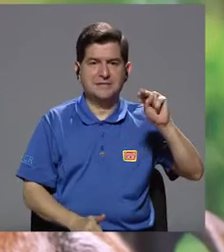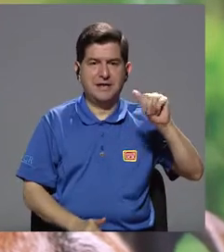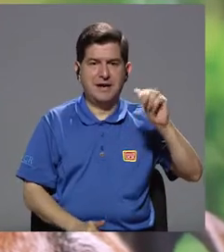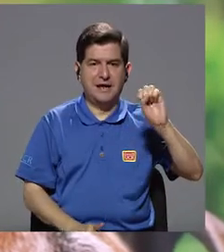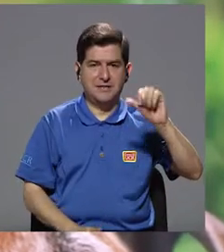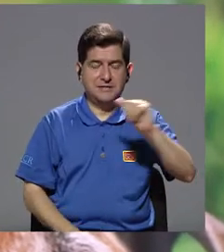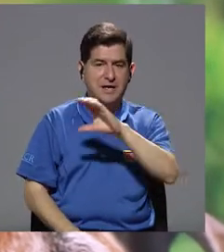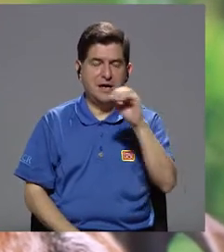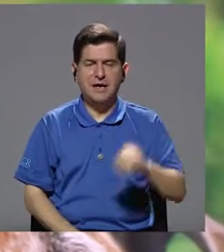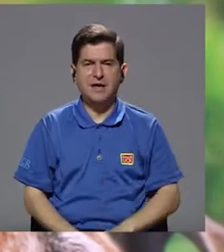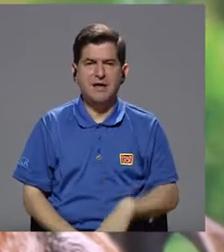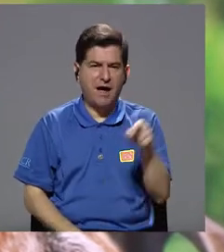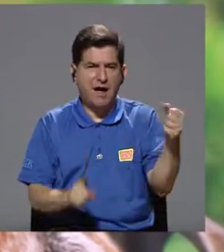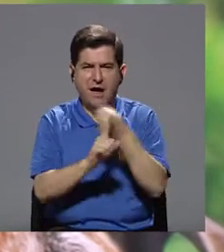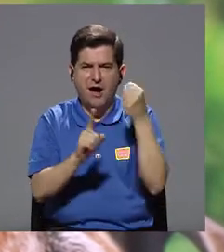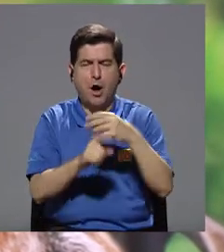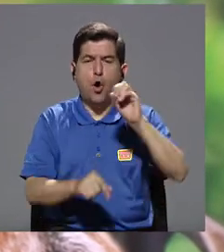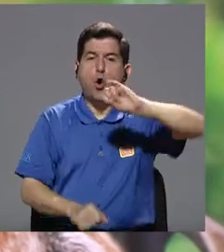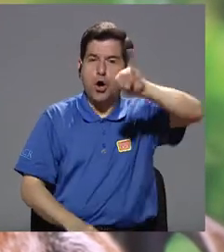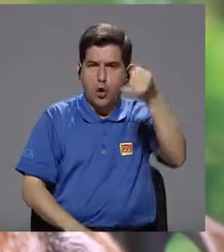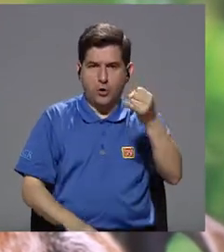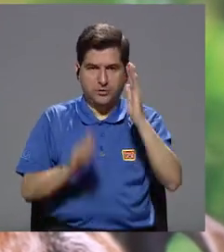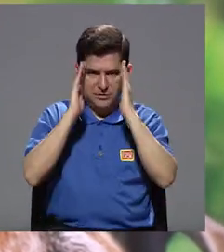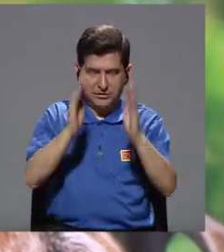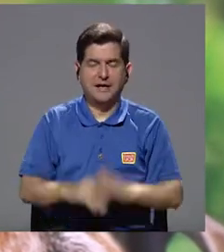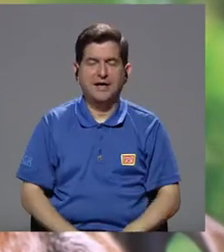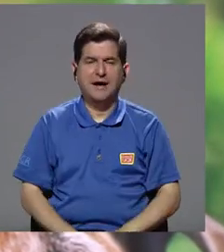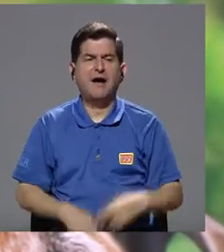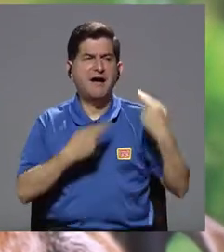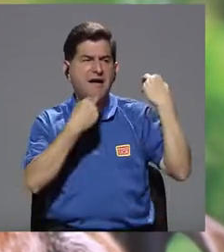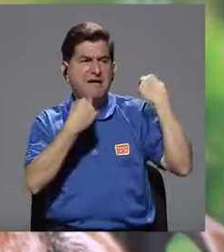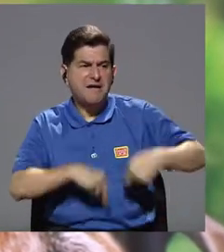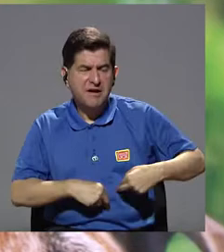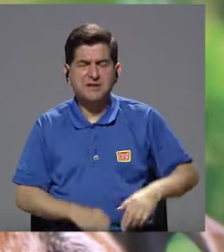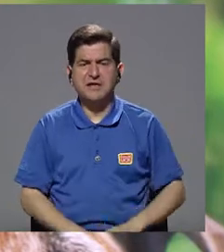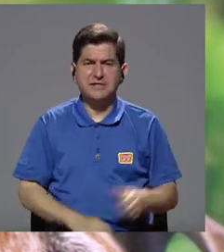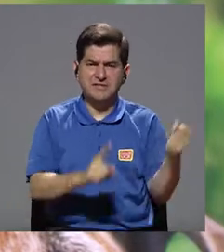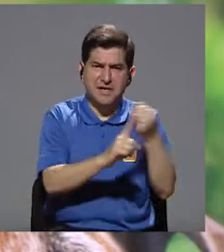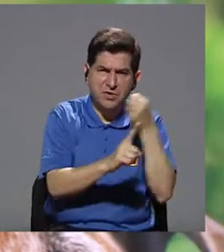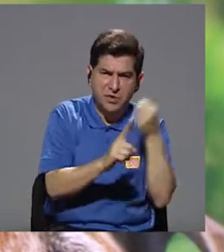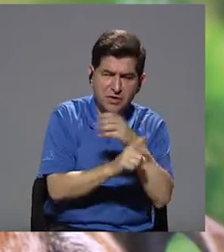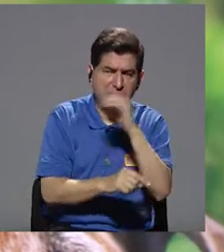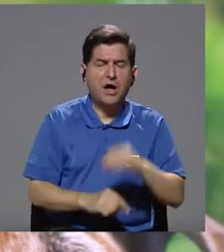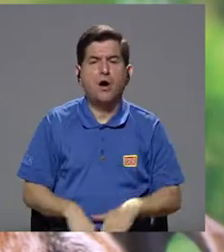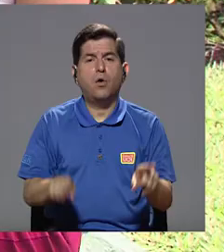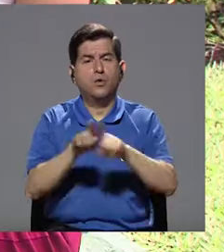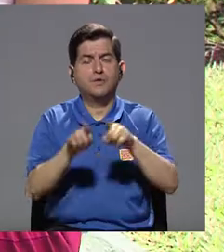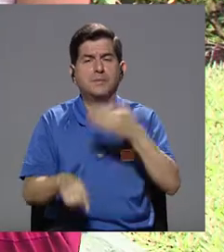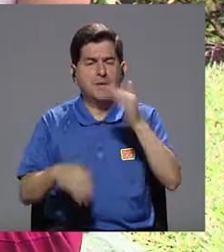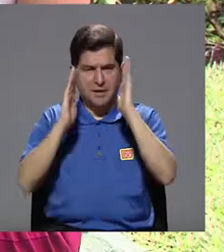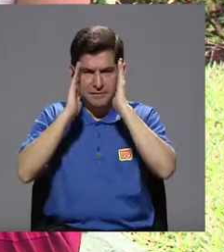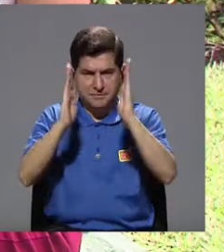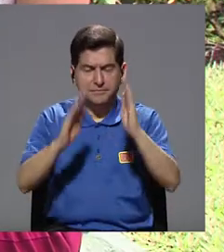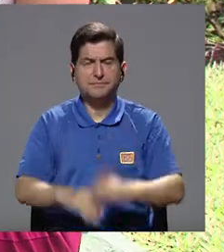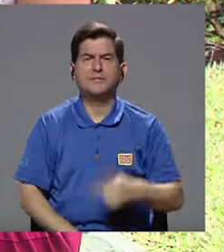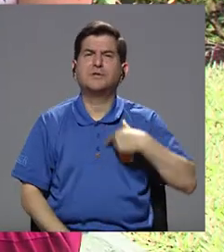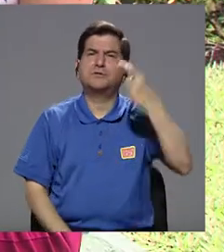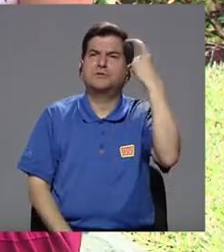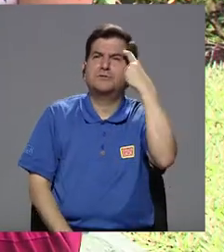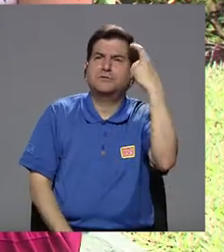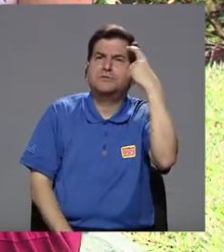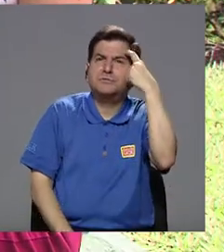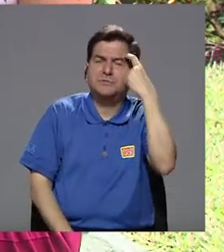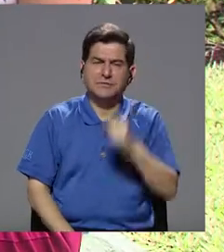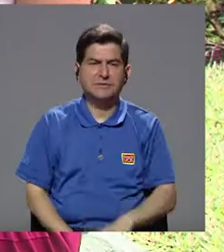crueldad que le tocaría al OIJ. Entonces puede ser negligencia, crueldad o puede ser maltrato. Estaba pensando entonces en